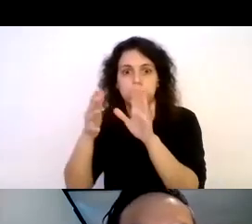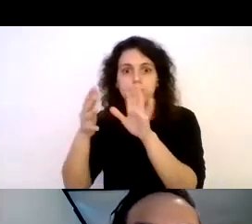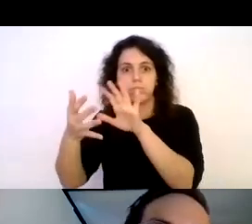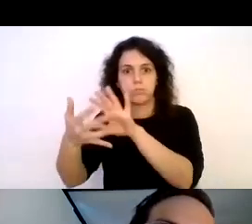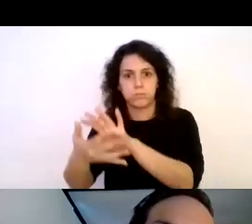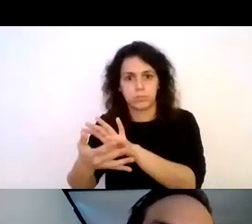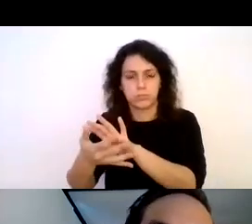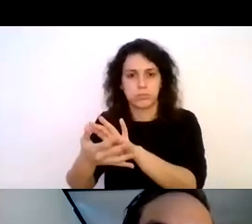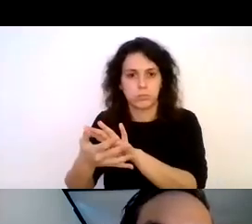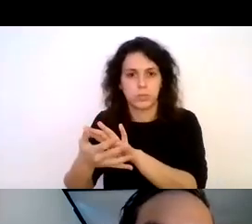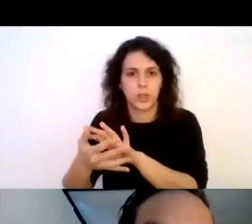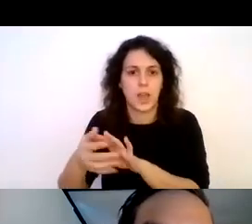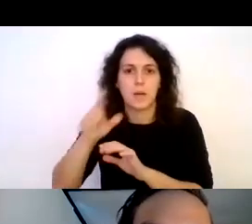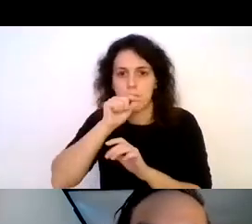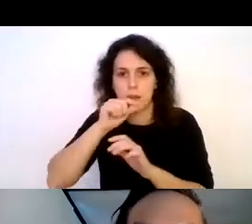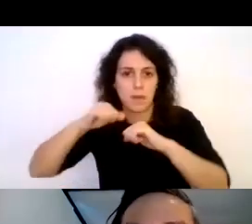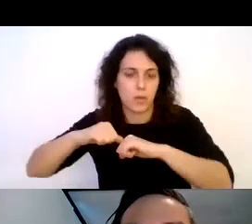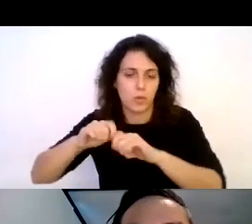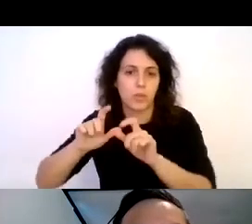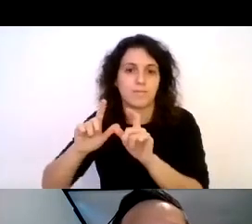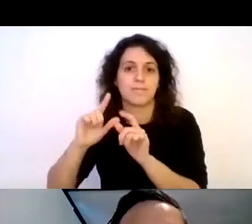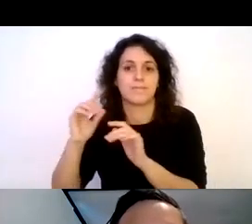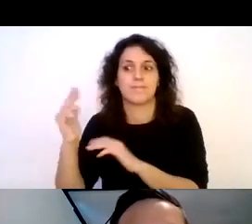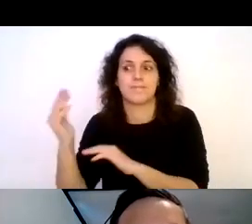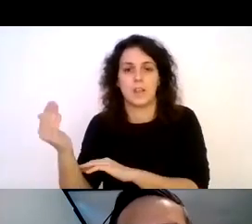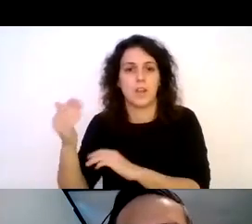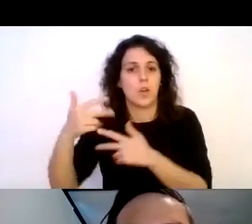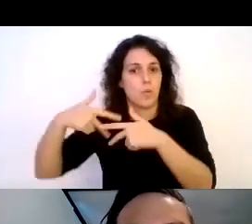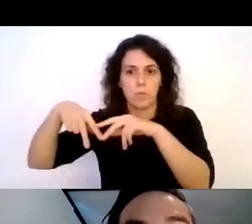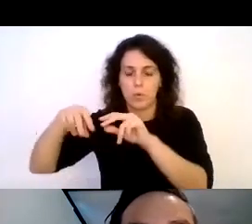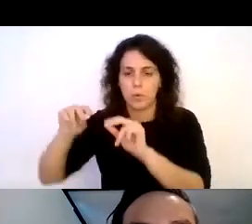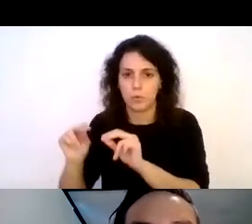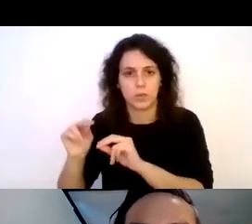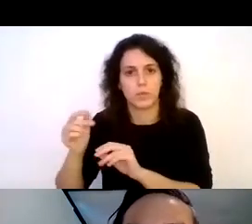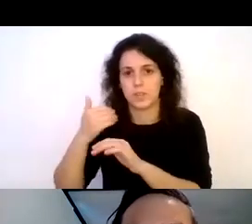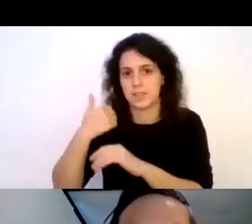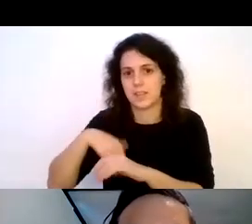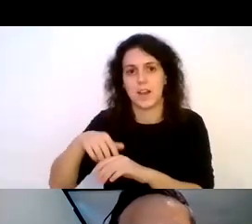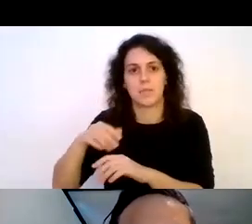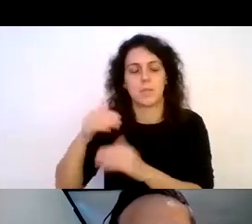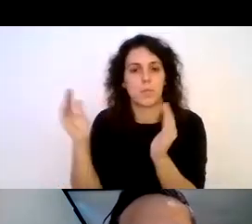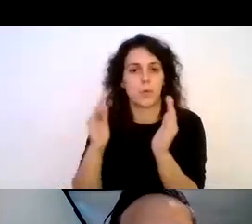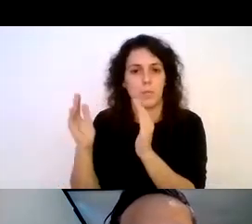inmaduro y finalmente una vez ya en su etapa reproductiva.